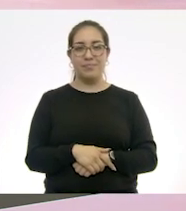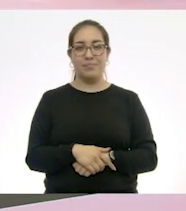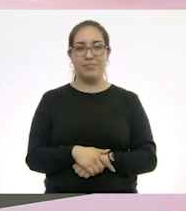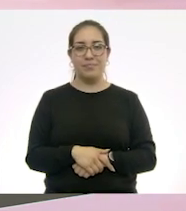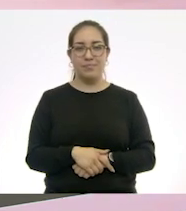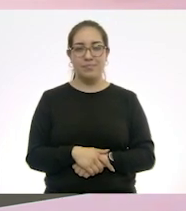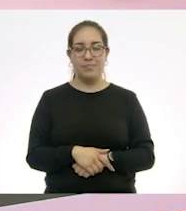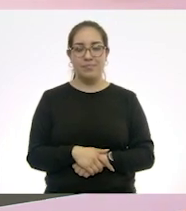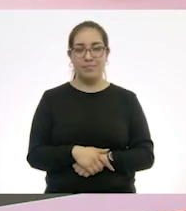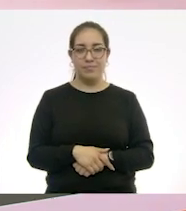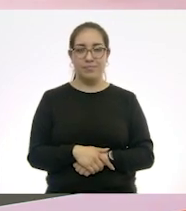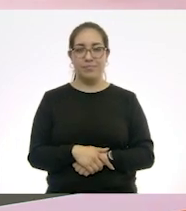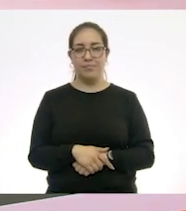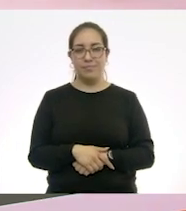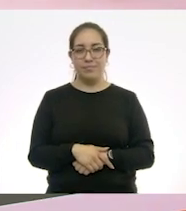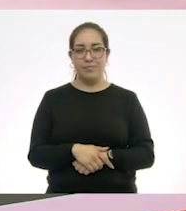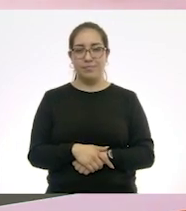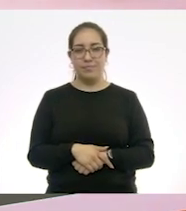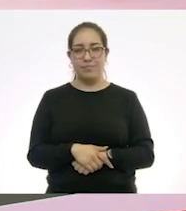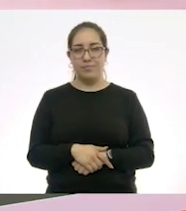Cuidados en casa.